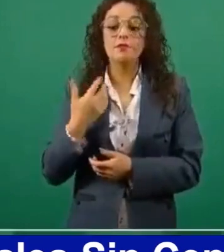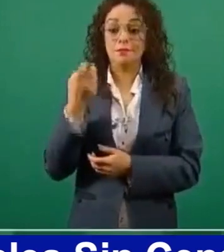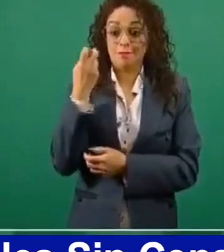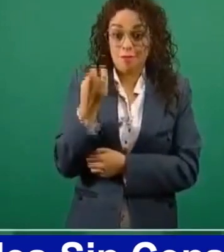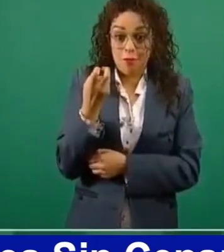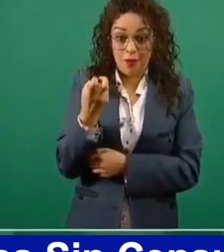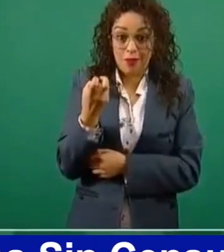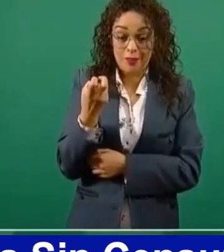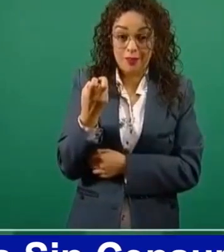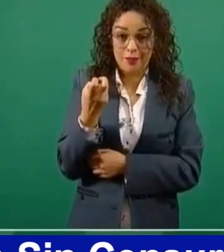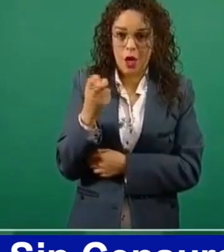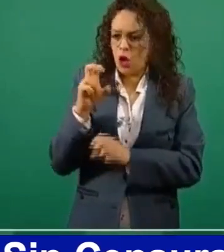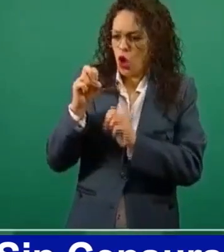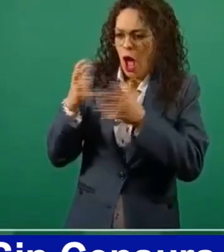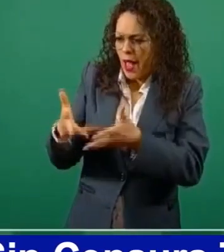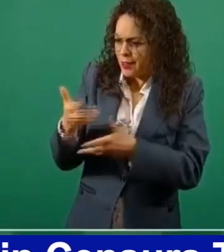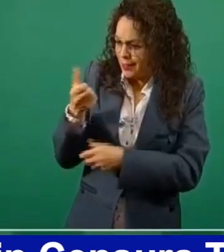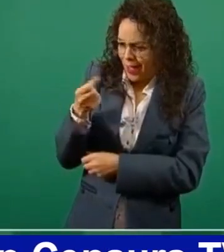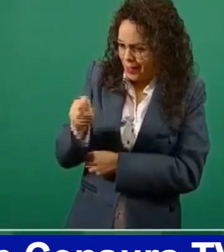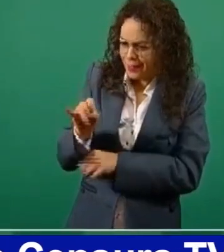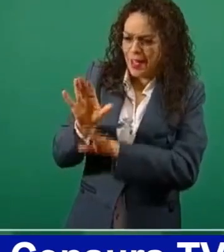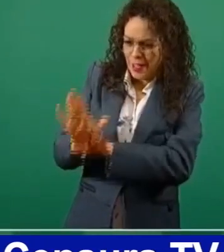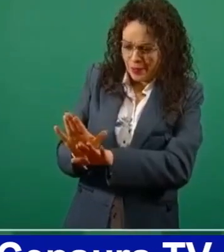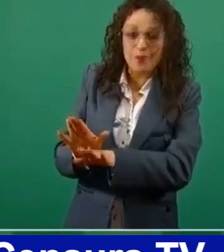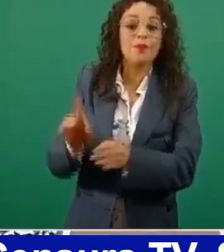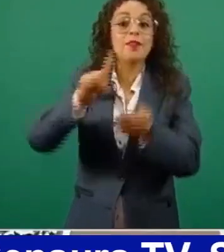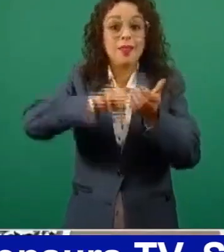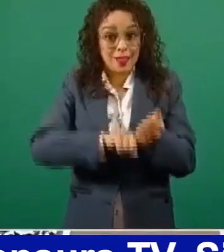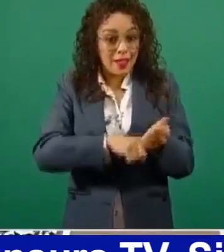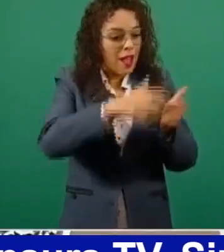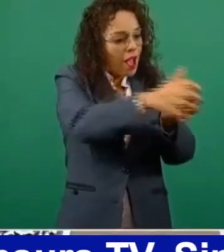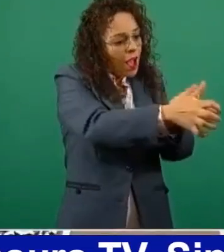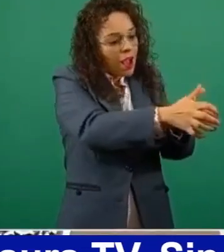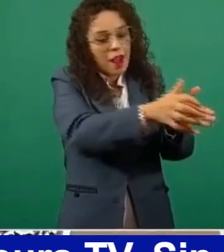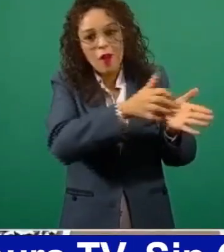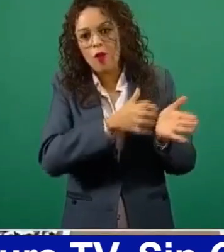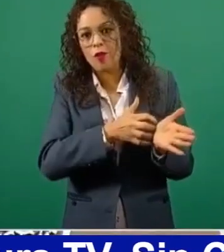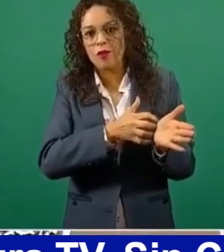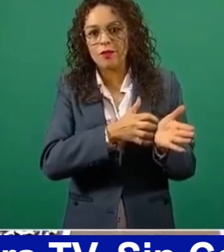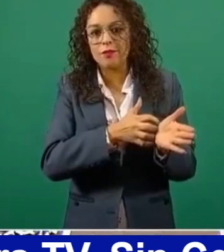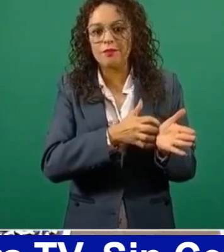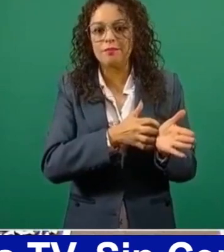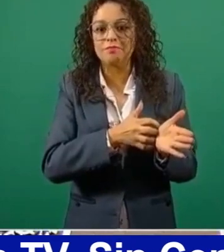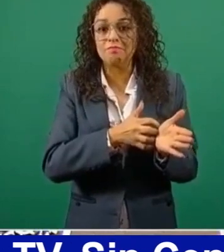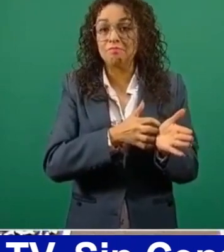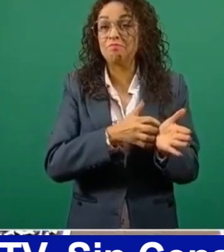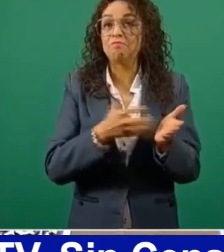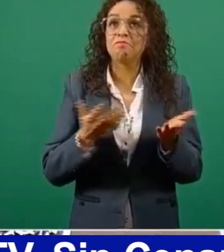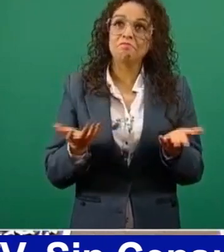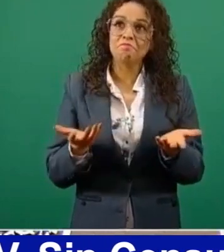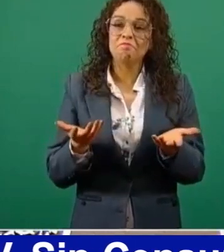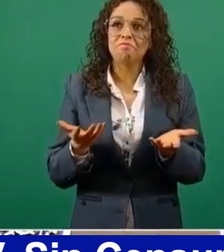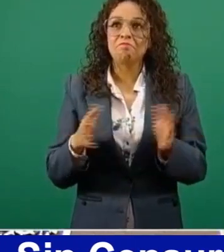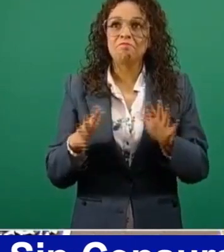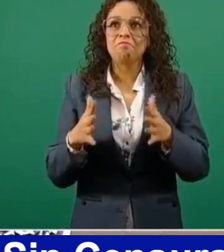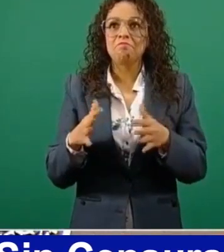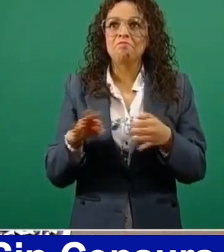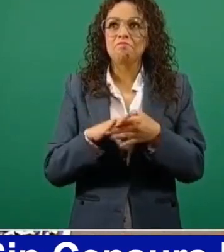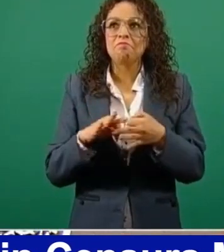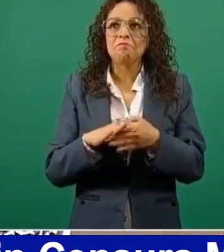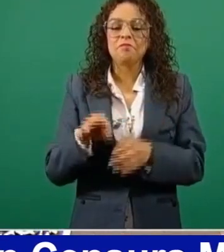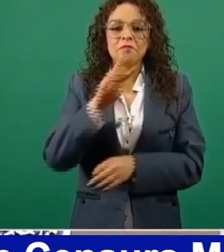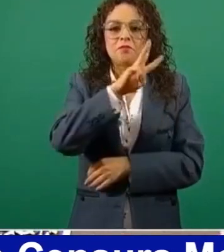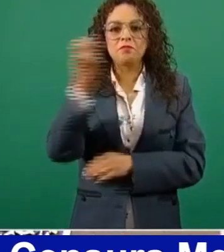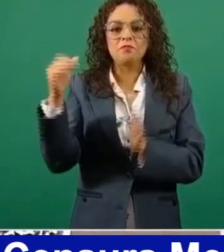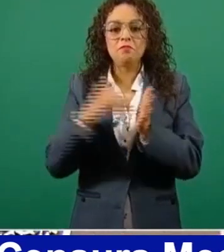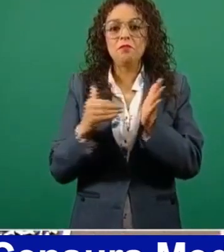nos ahorraríamos como 300 mil